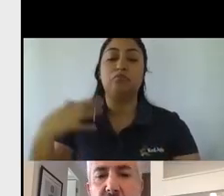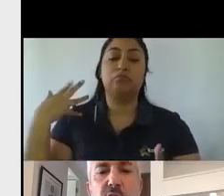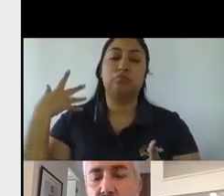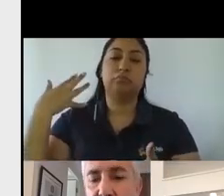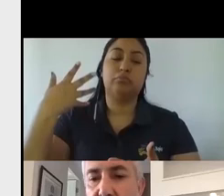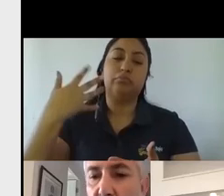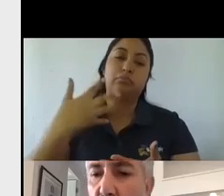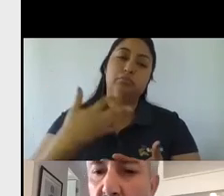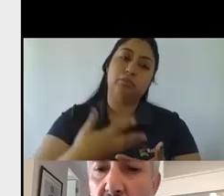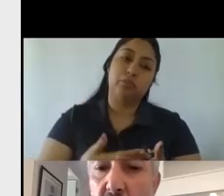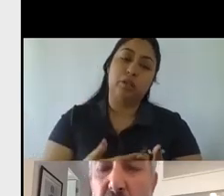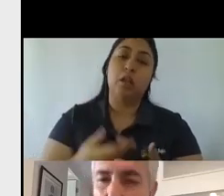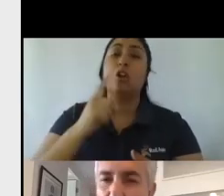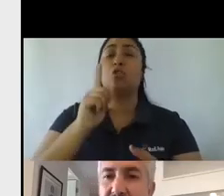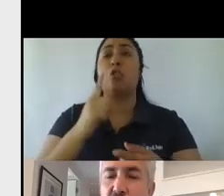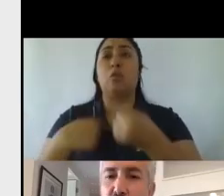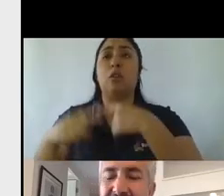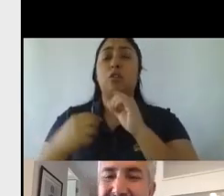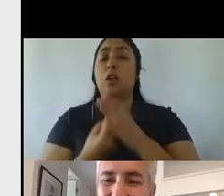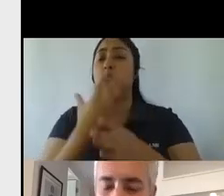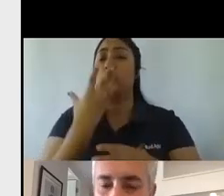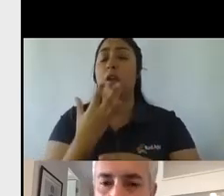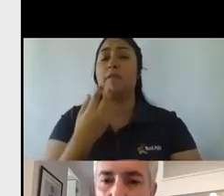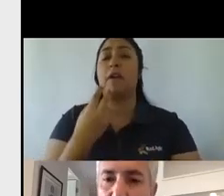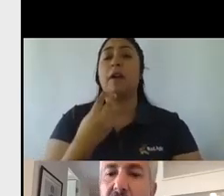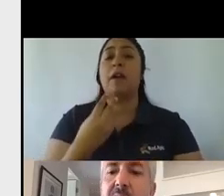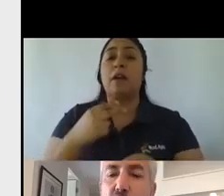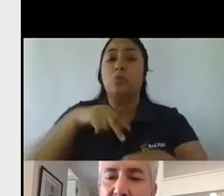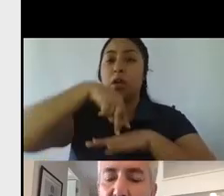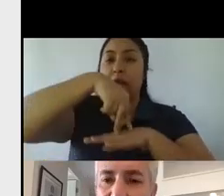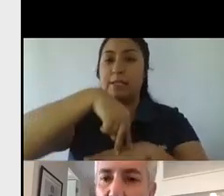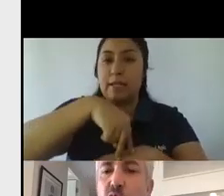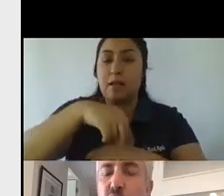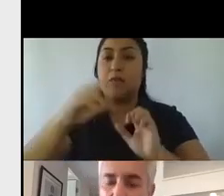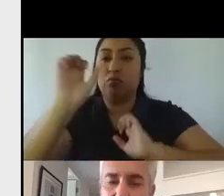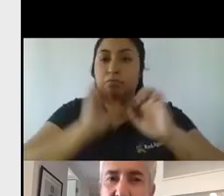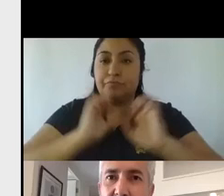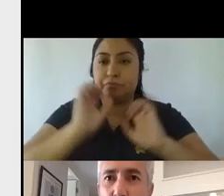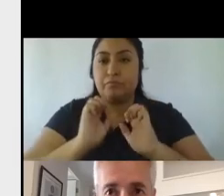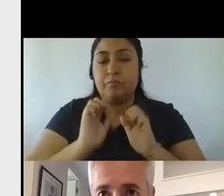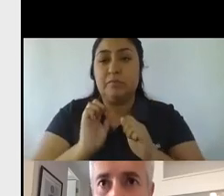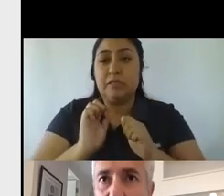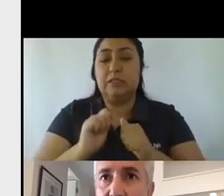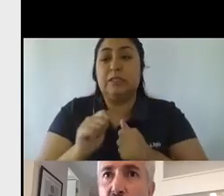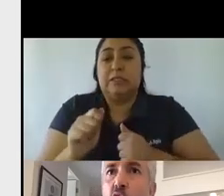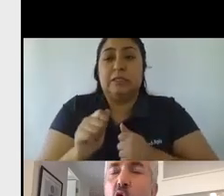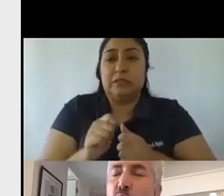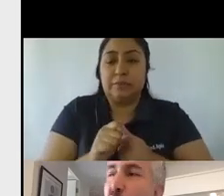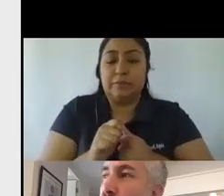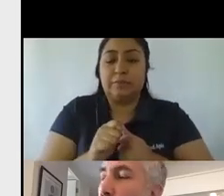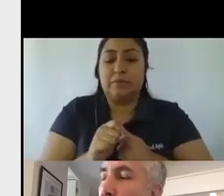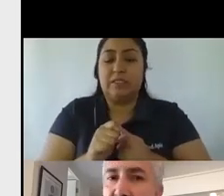social, en el contexto COVID, venimos con un escenario industrial súper apretado, súper ajustado,